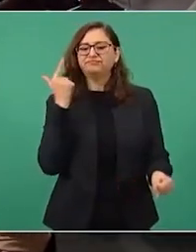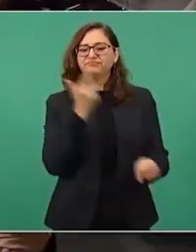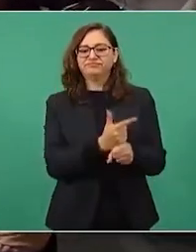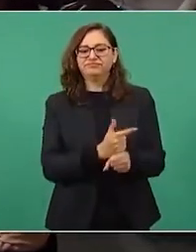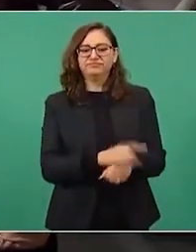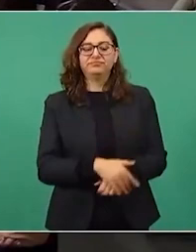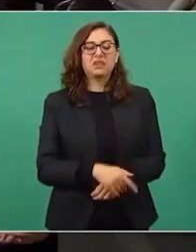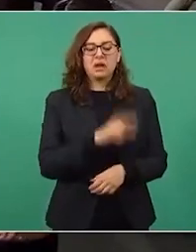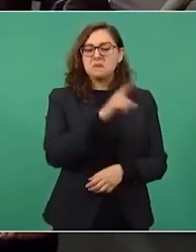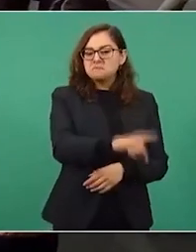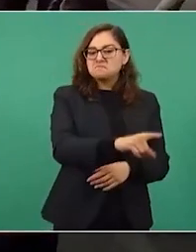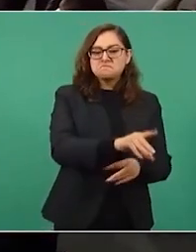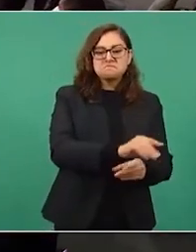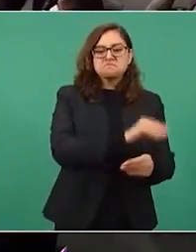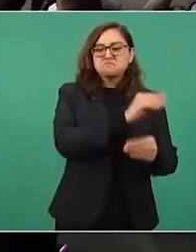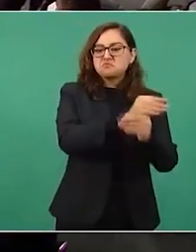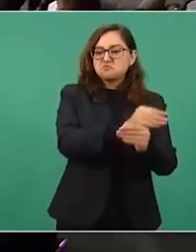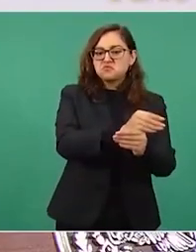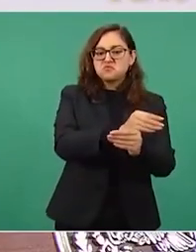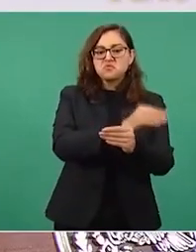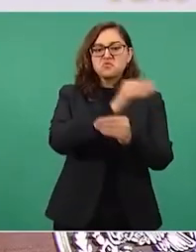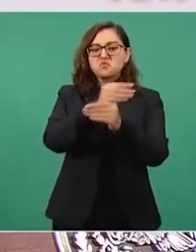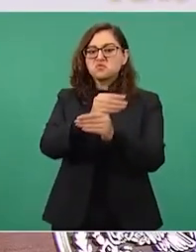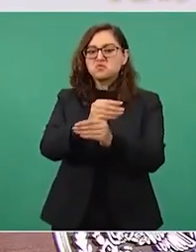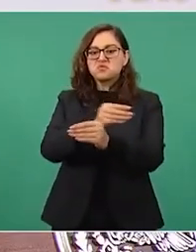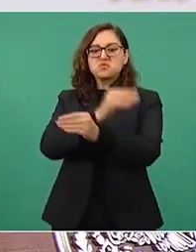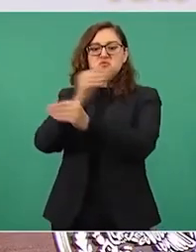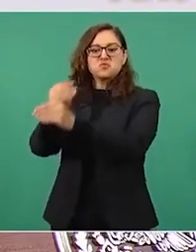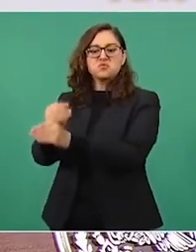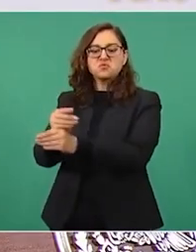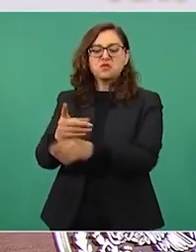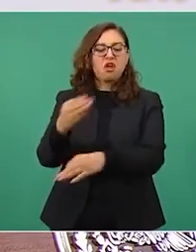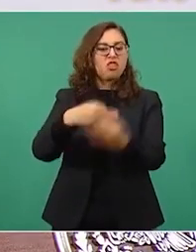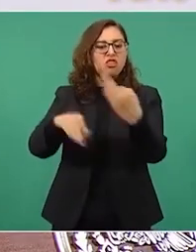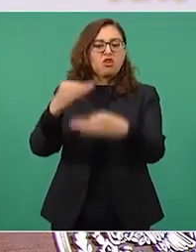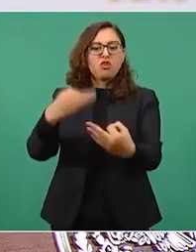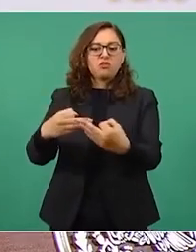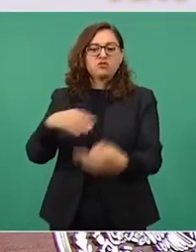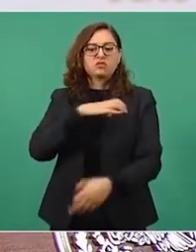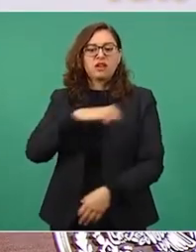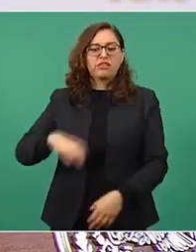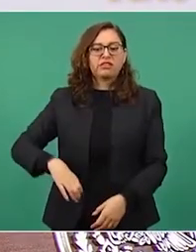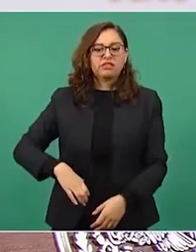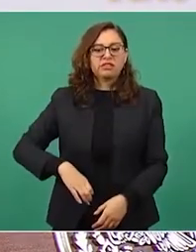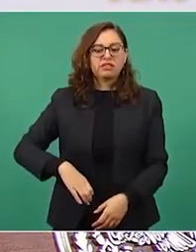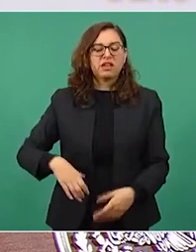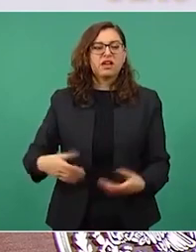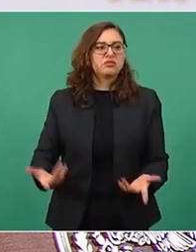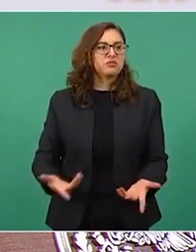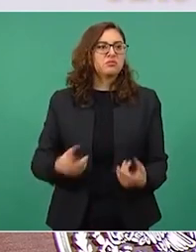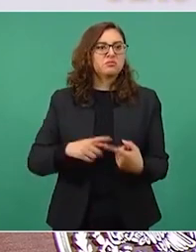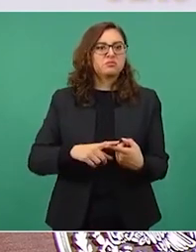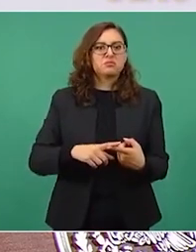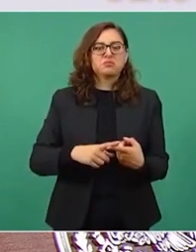a Amalio besó a a Josefina a Peña